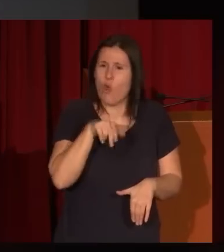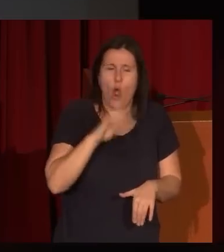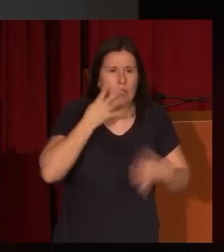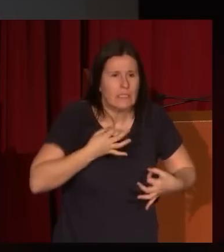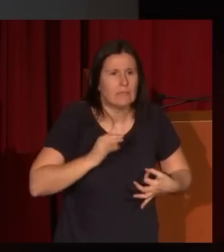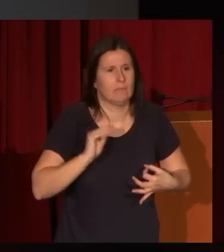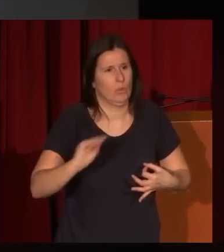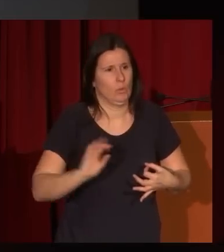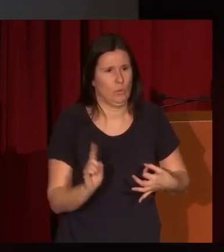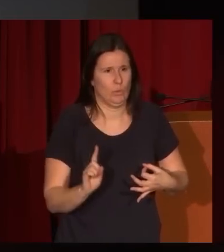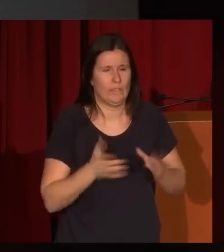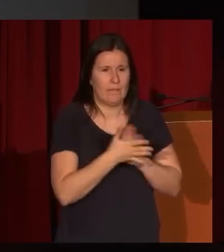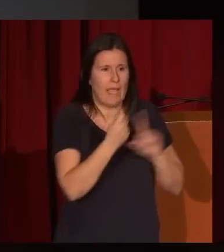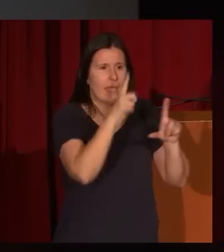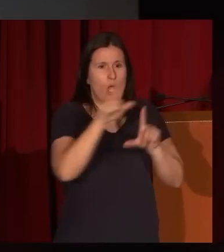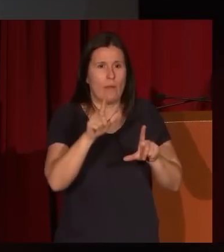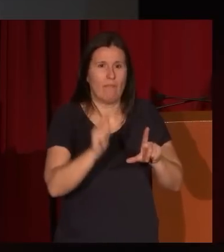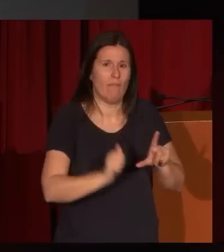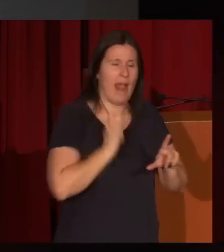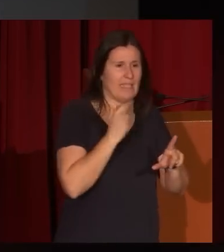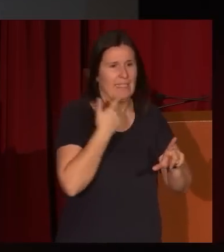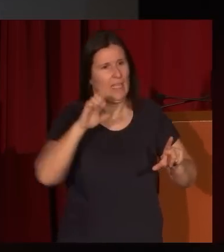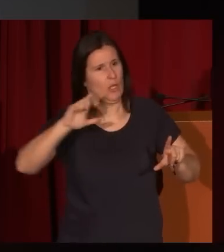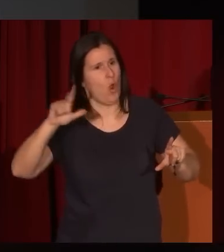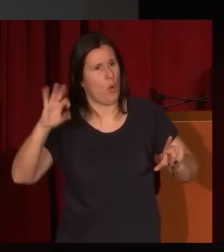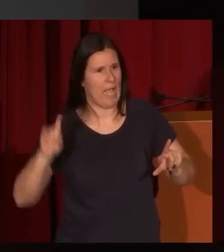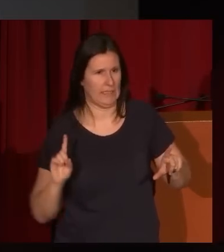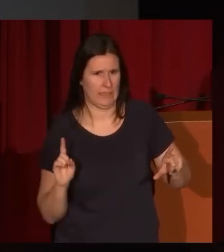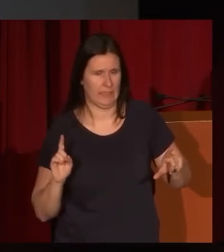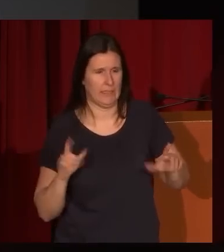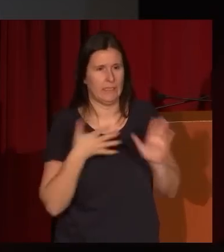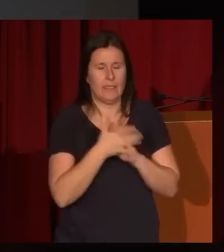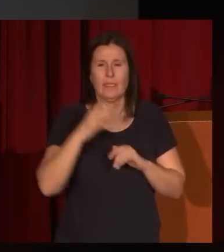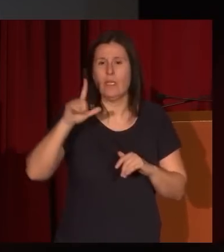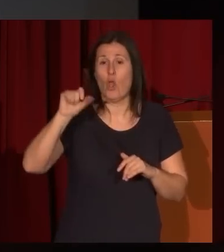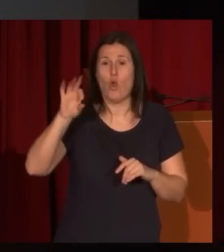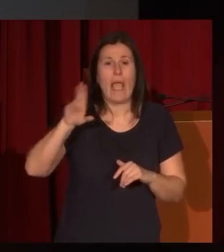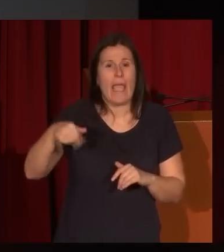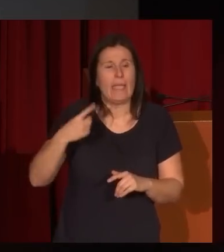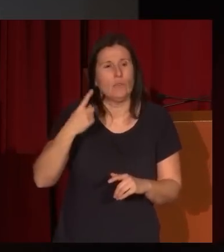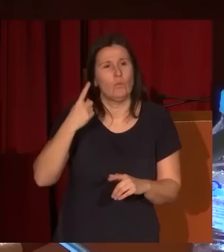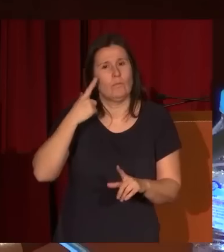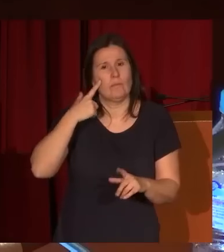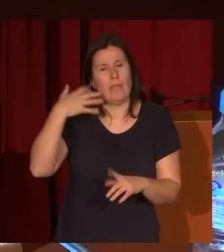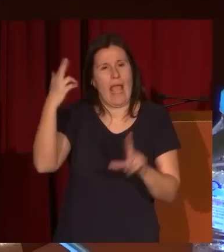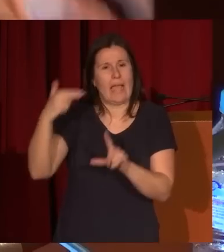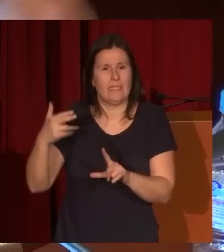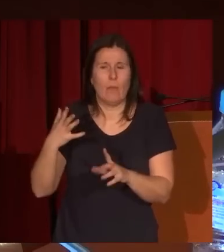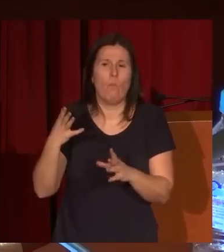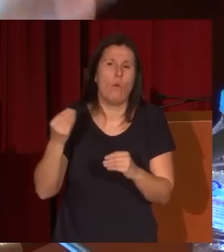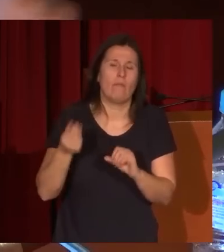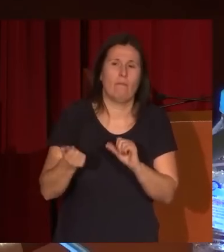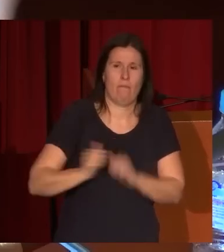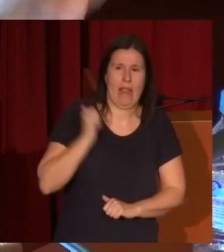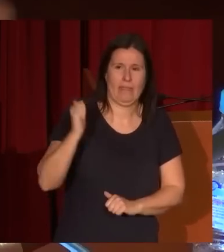Es decir, hay obras falsas de Lucas. Es decir, Lucas es un artista muy falsificado y eso tiene mucho que ver